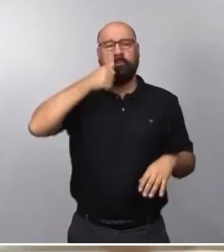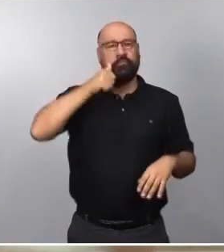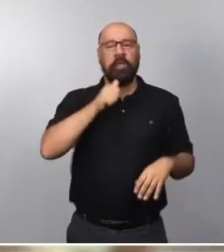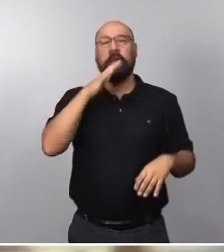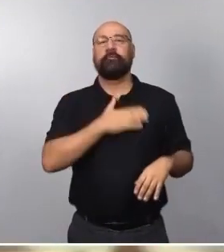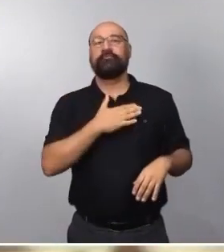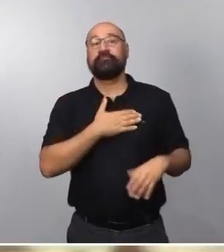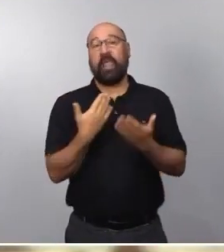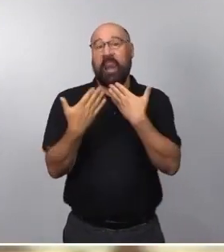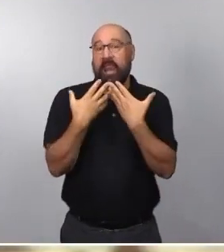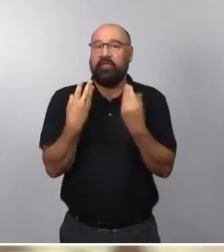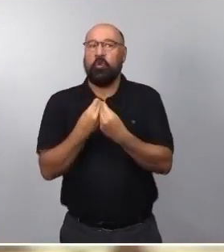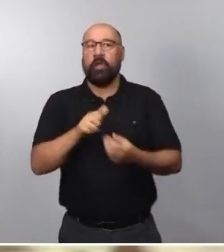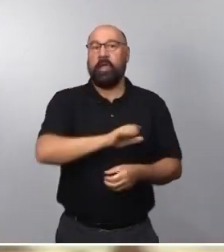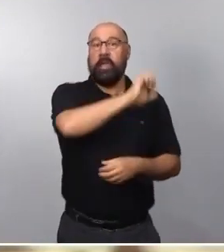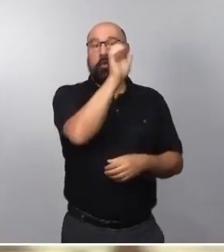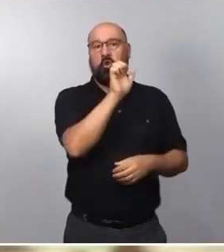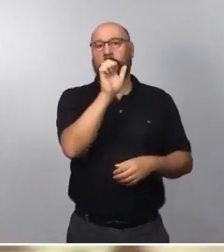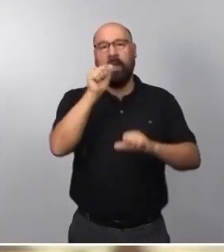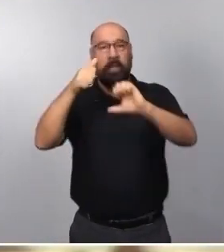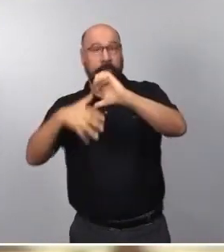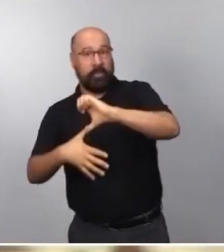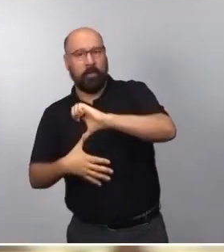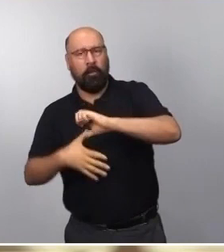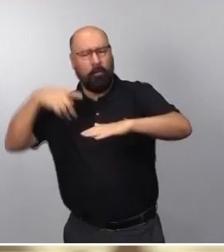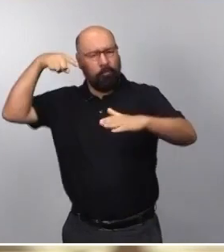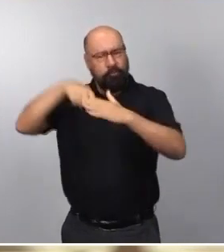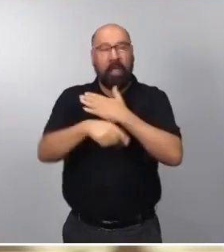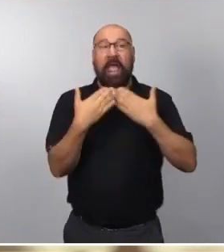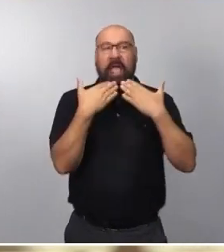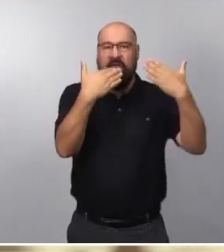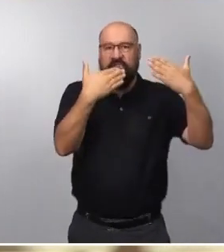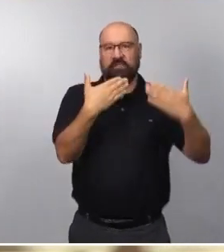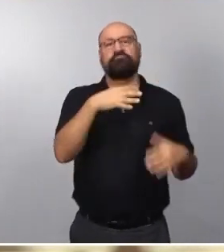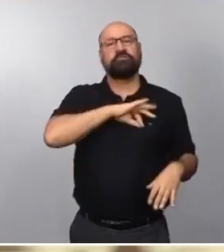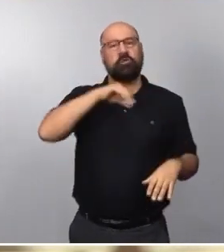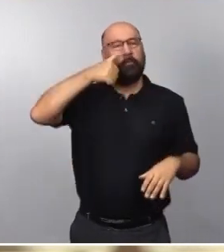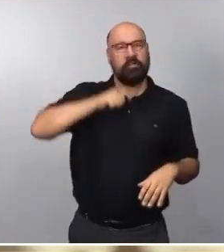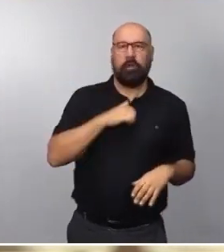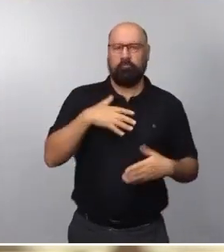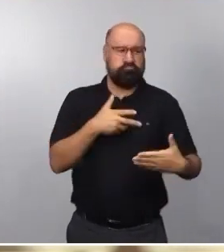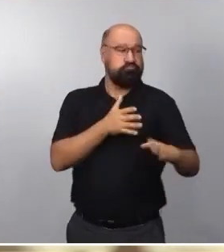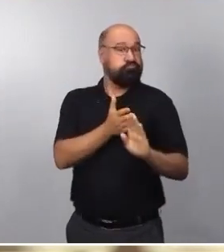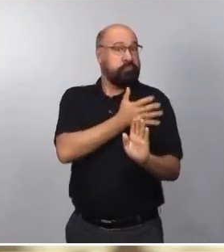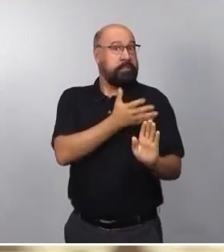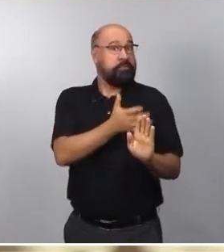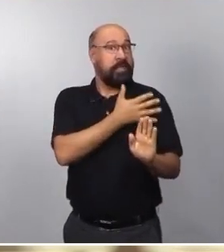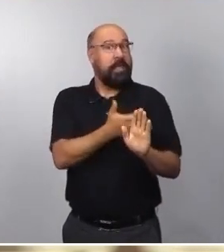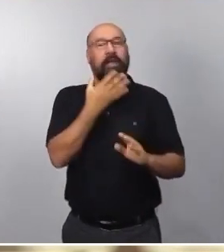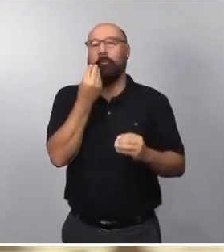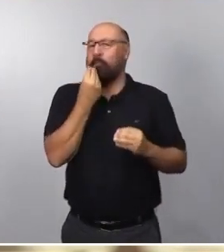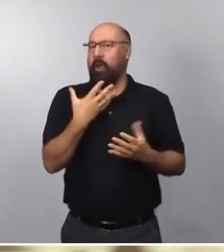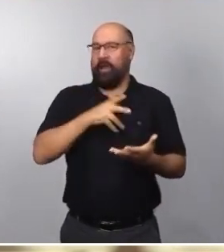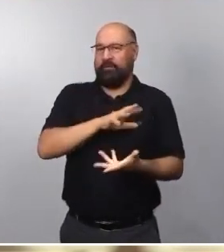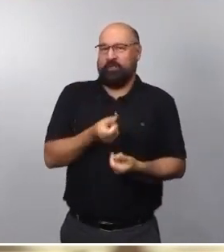y América Latina han, yo diría, se han profundizado en el último tiempo y eso es una muy buena noticia porque en un mundo